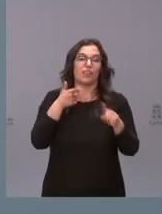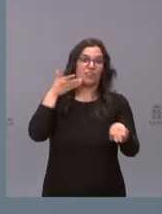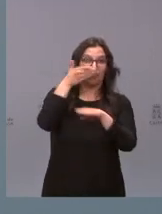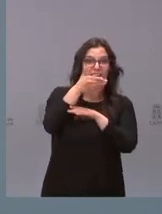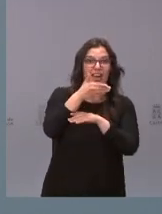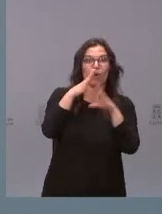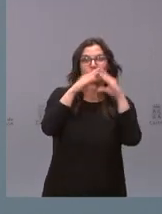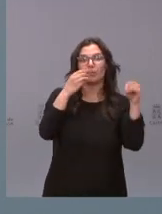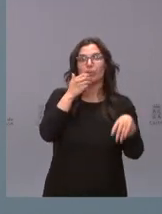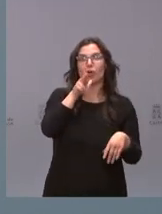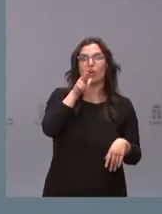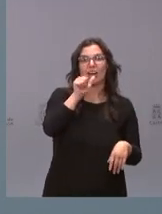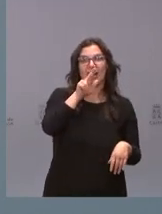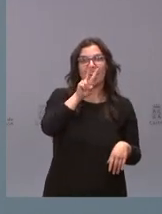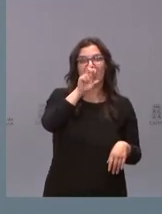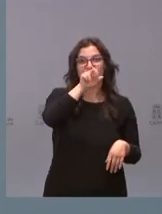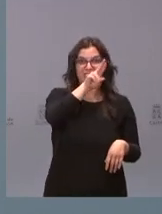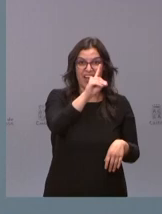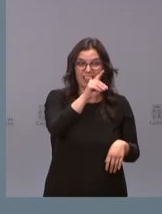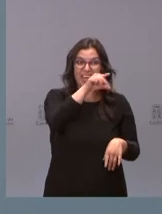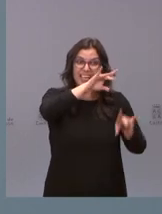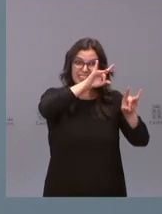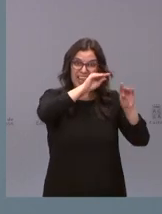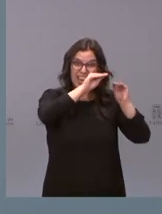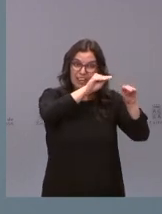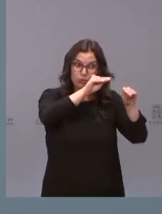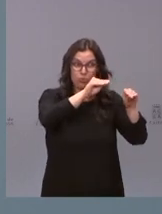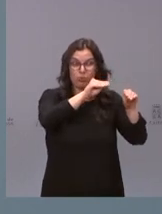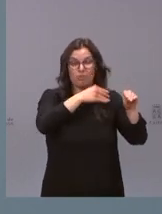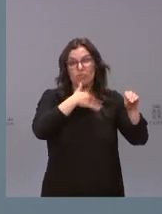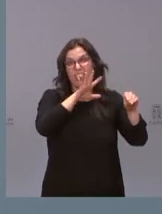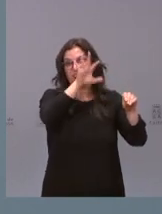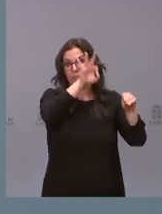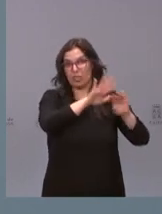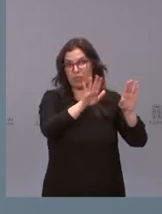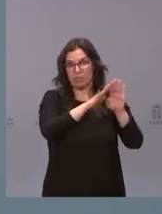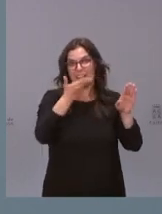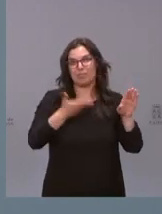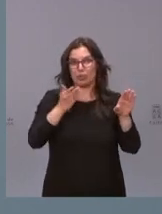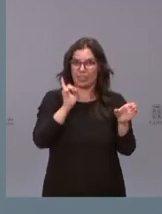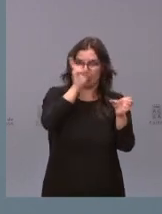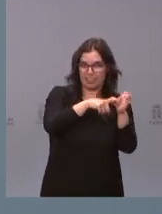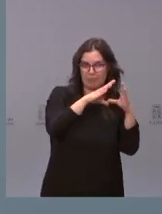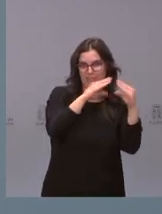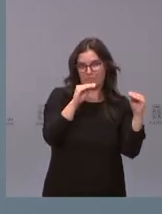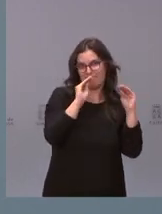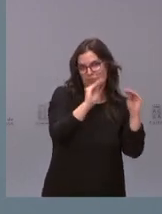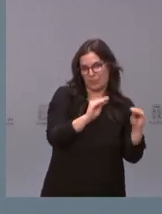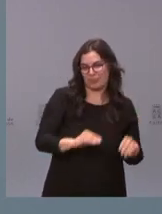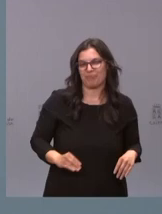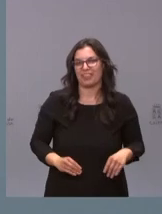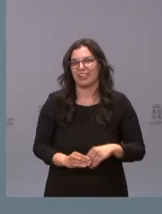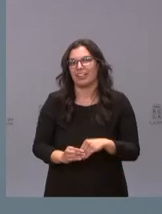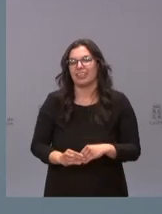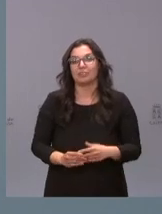porcentaje de investigadores de Boston probablemente sea menos del 5% lo importante es que están en Harvard están en Boston de hecho